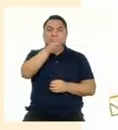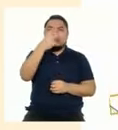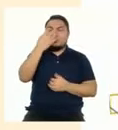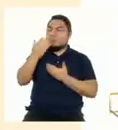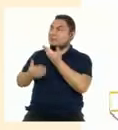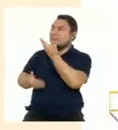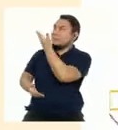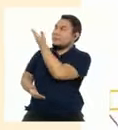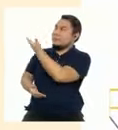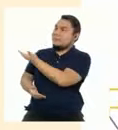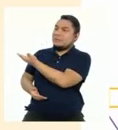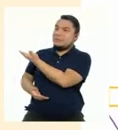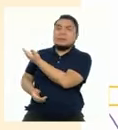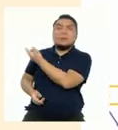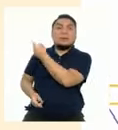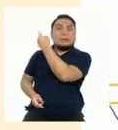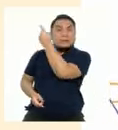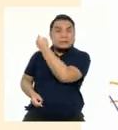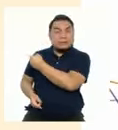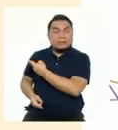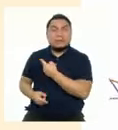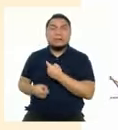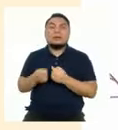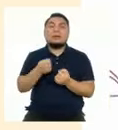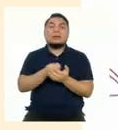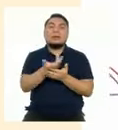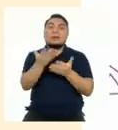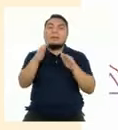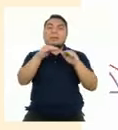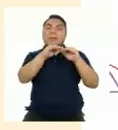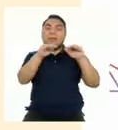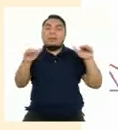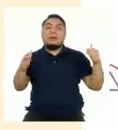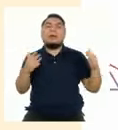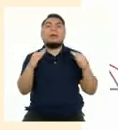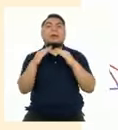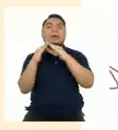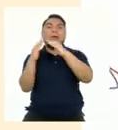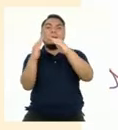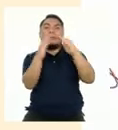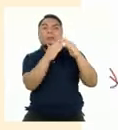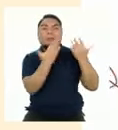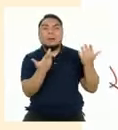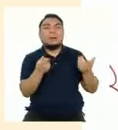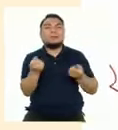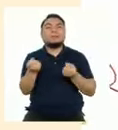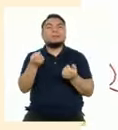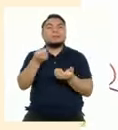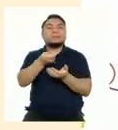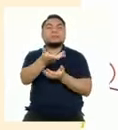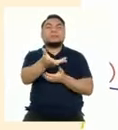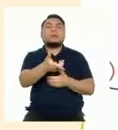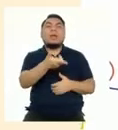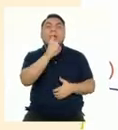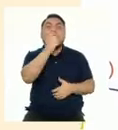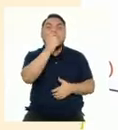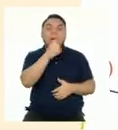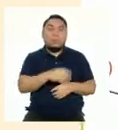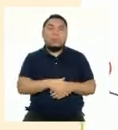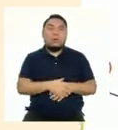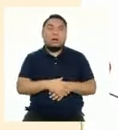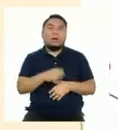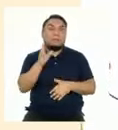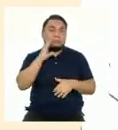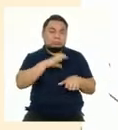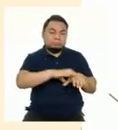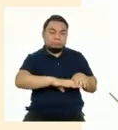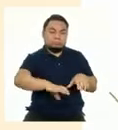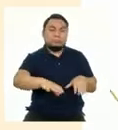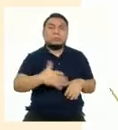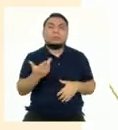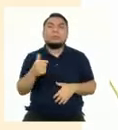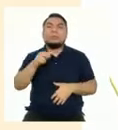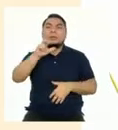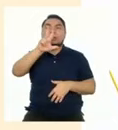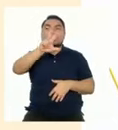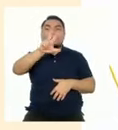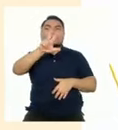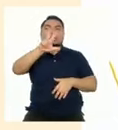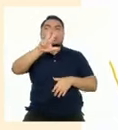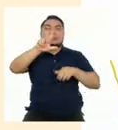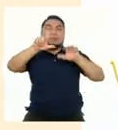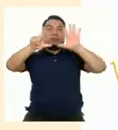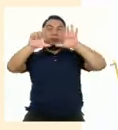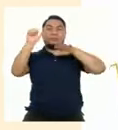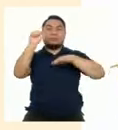tabla. Este cuadro muestra el gasto promedio de los hogares por el servicio de agua y saneamiento. 37